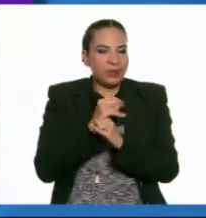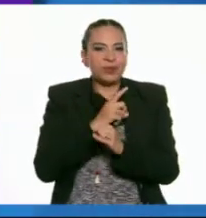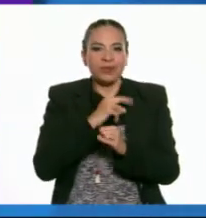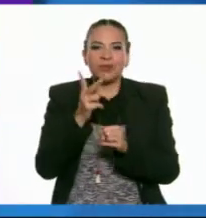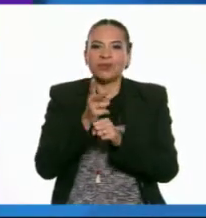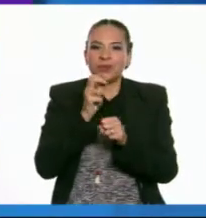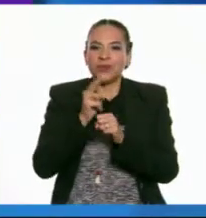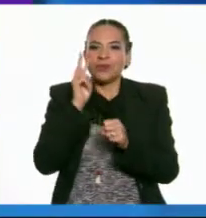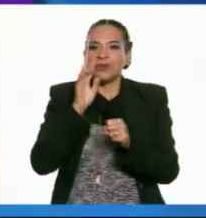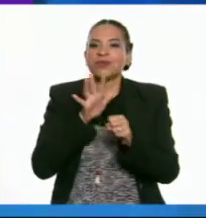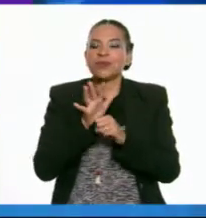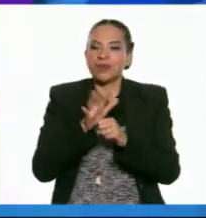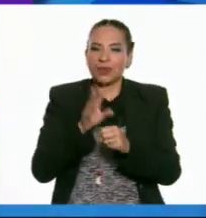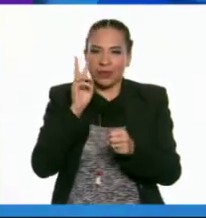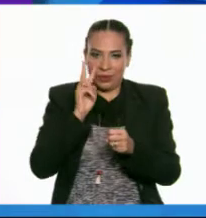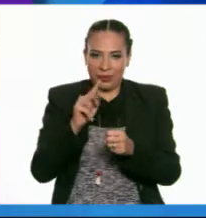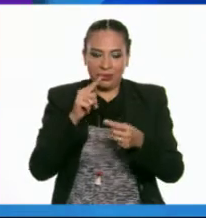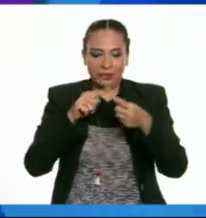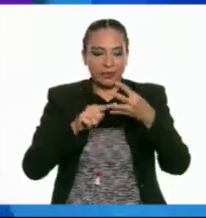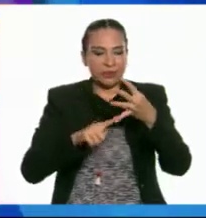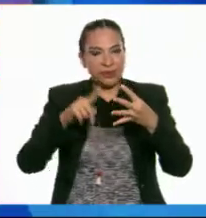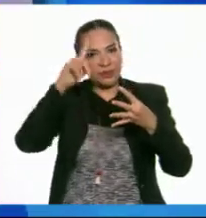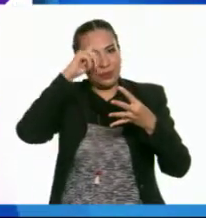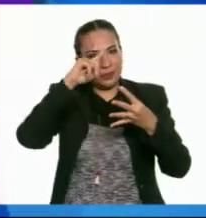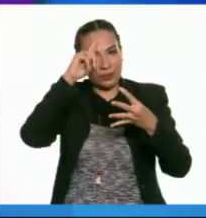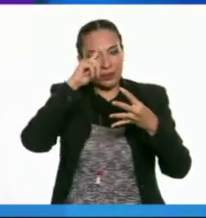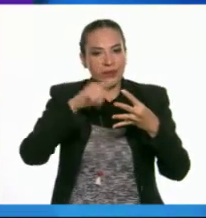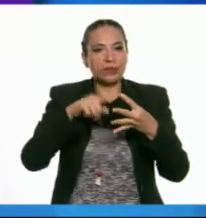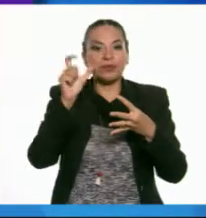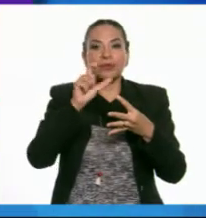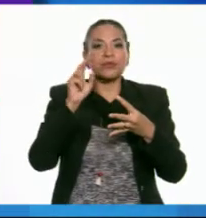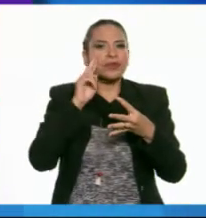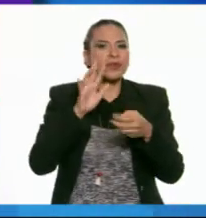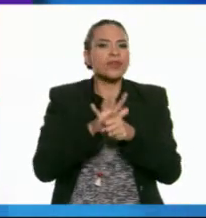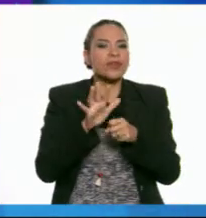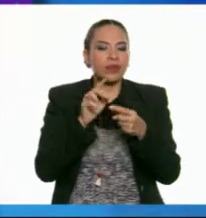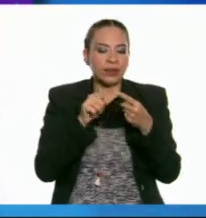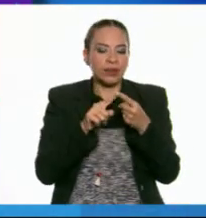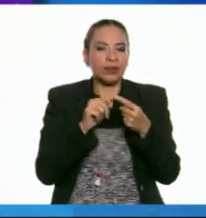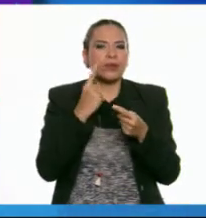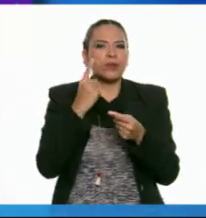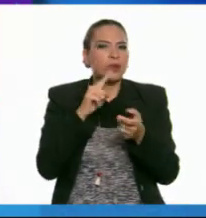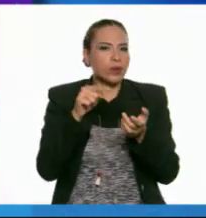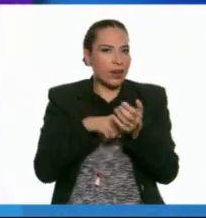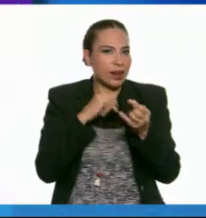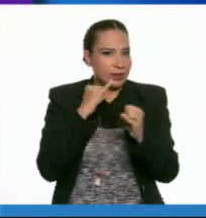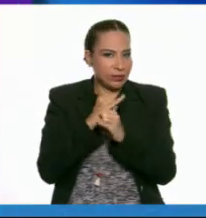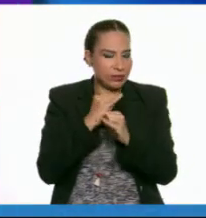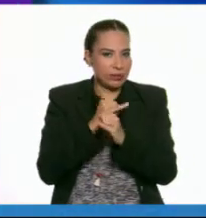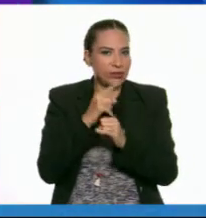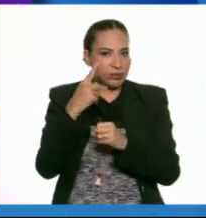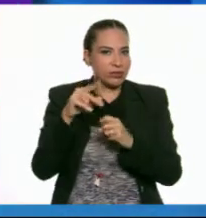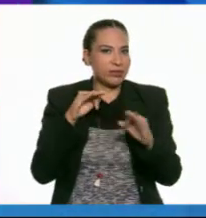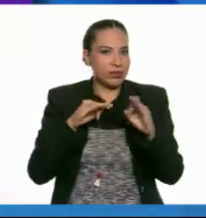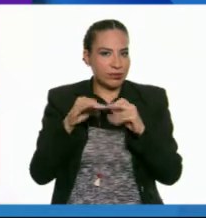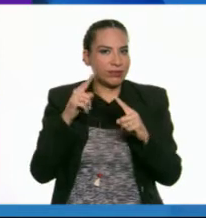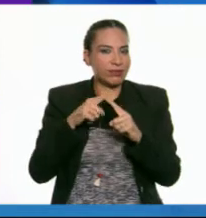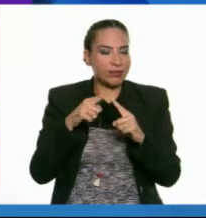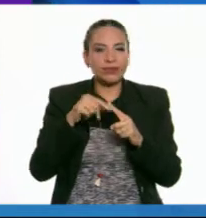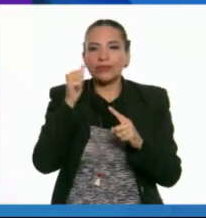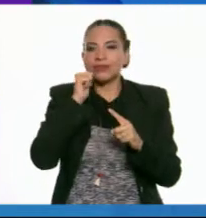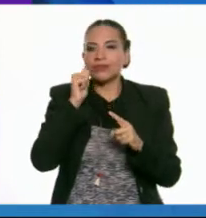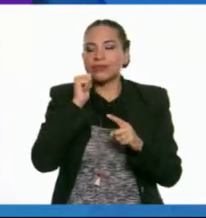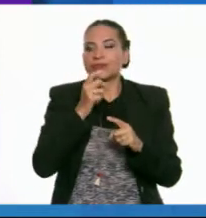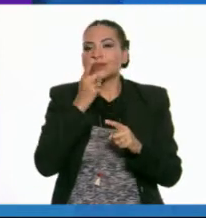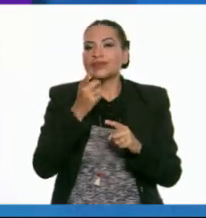te invitamos a tomar en cuenta las siguientes recomendaciones. Cuando tomes contenido de algún sitio web para tus tareas, asegúrate siempre